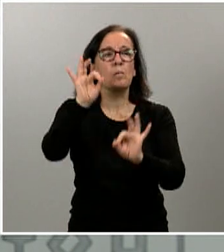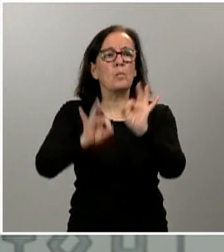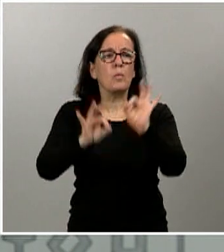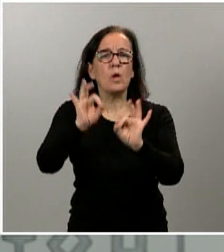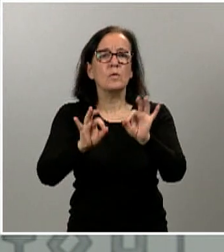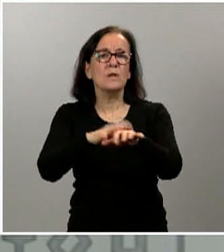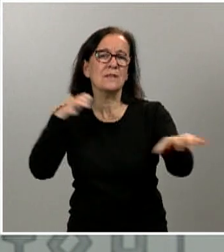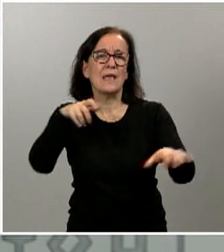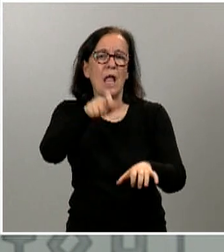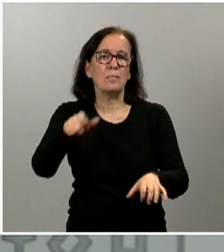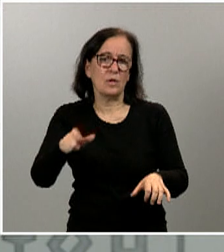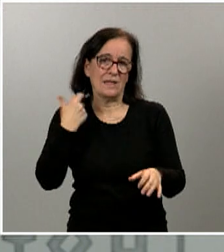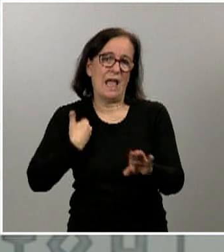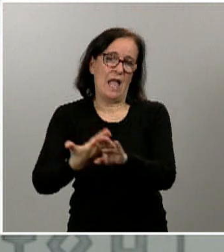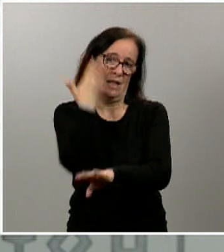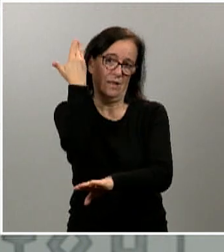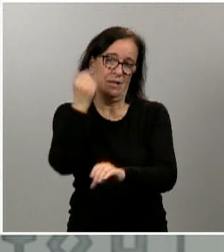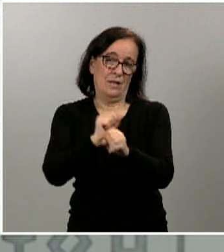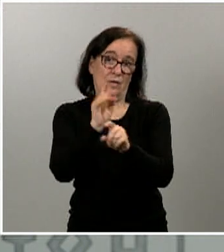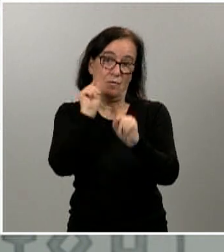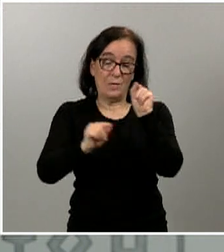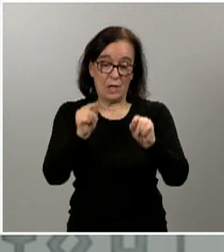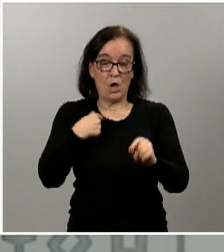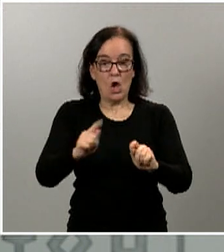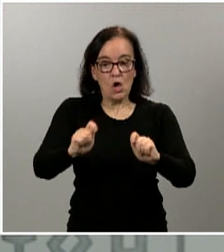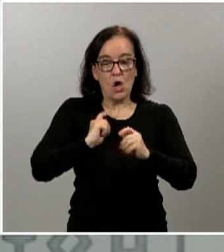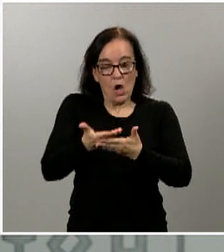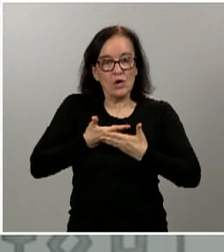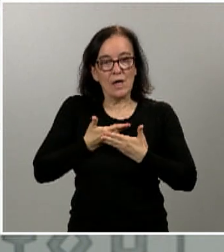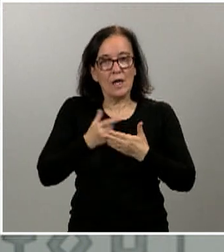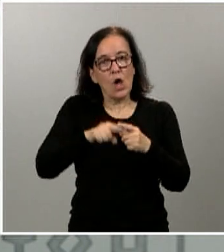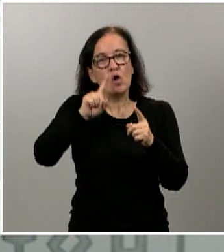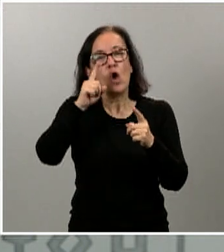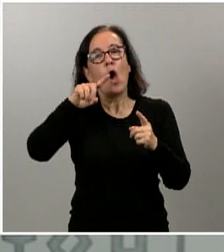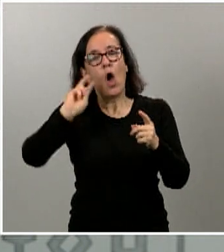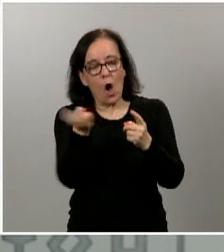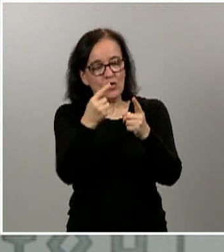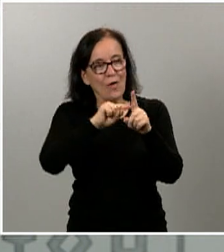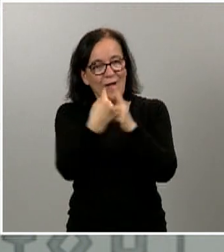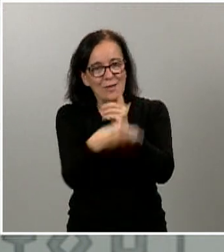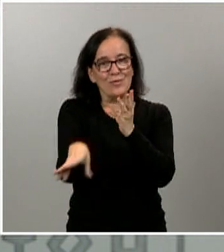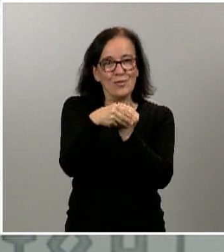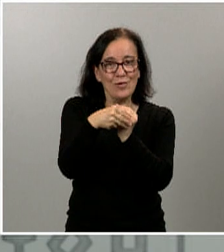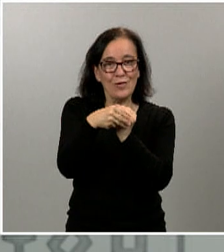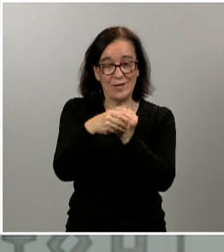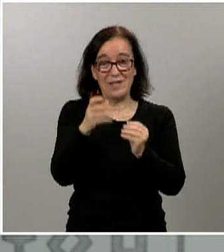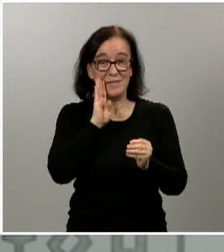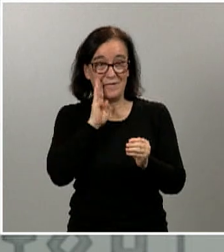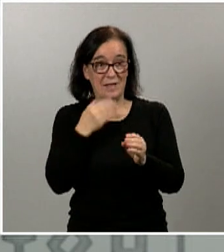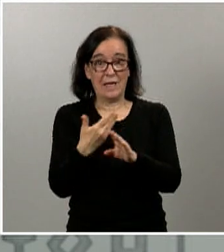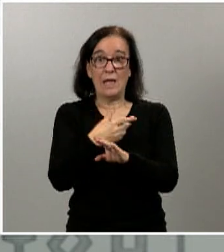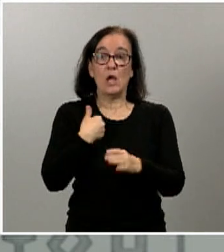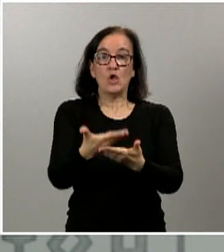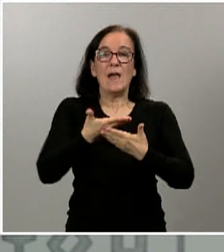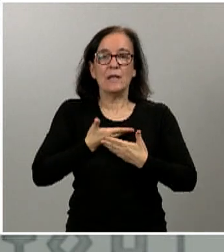ha pasado ya el coronavirus. Entonces, eso es lo que nos va a ayudar, es otro de los indicadores, un poco uniendo a la pregunta anterior, que nos va a ayudar a